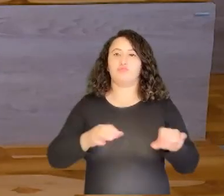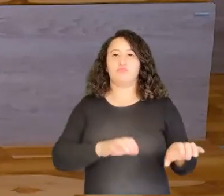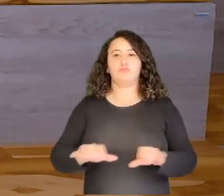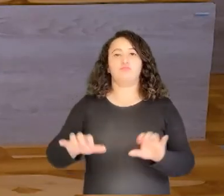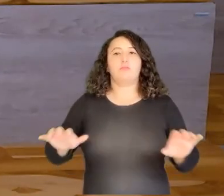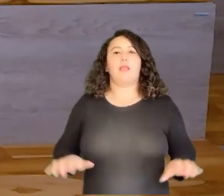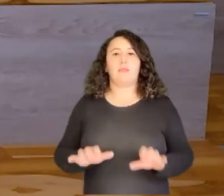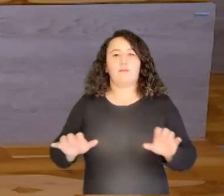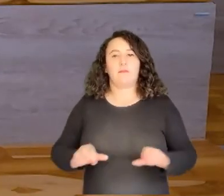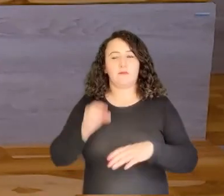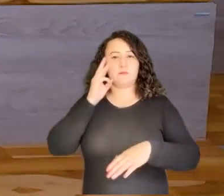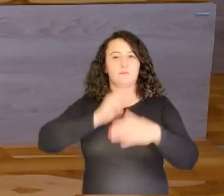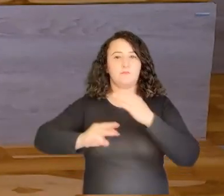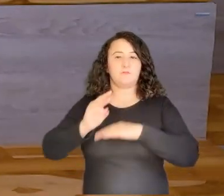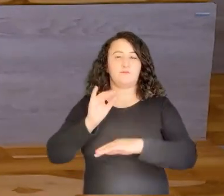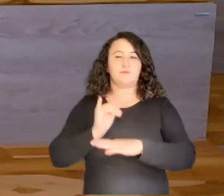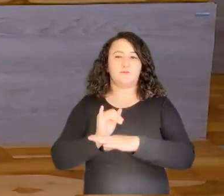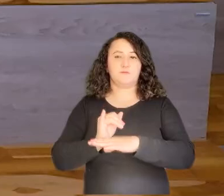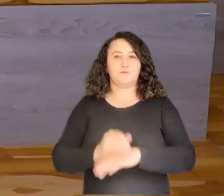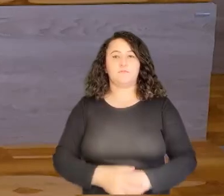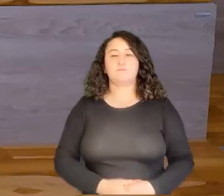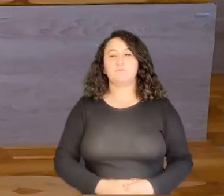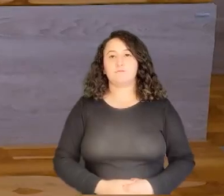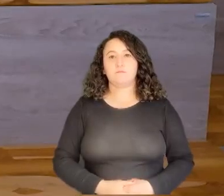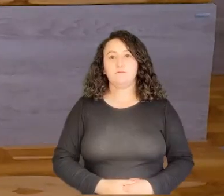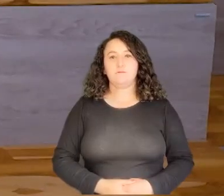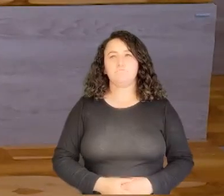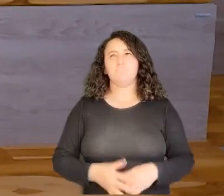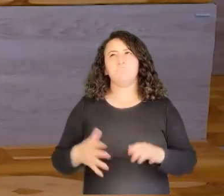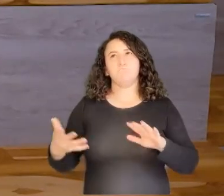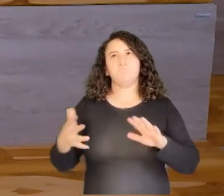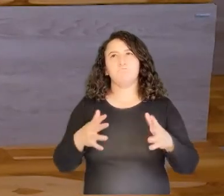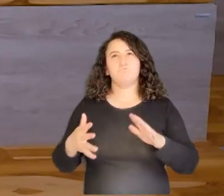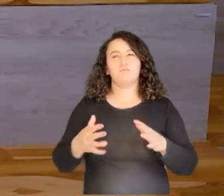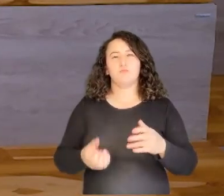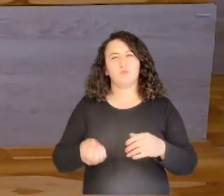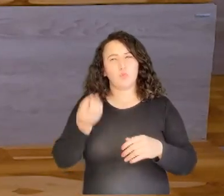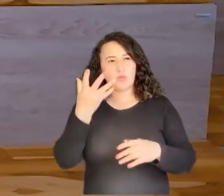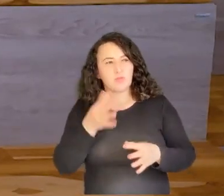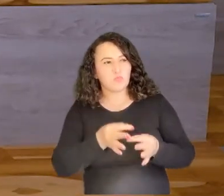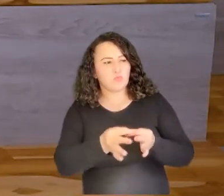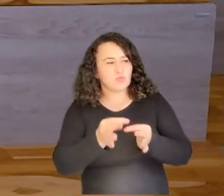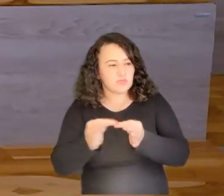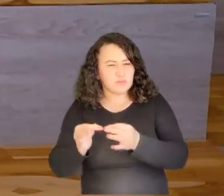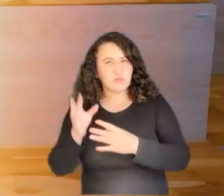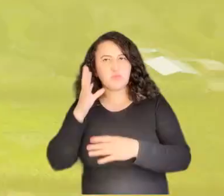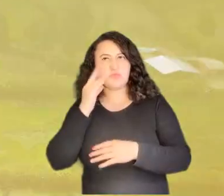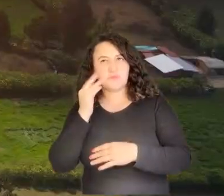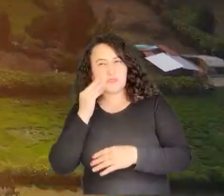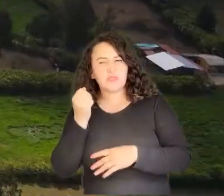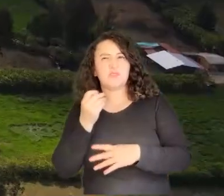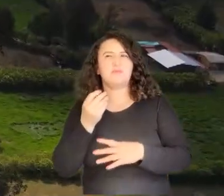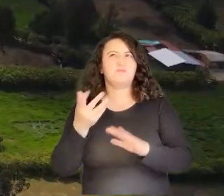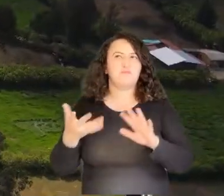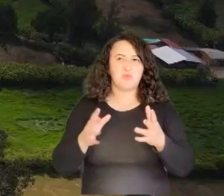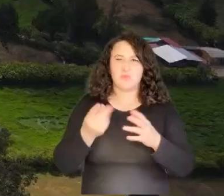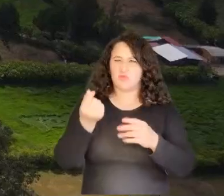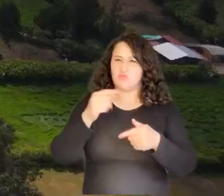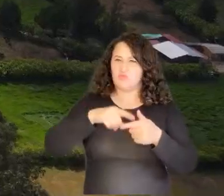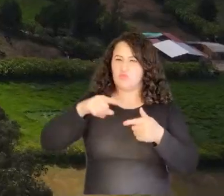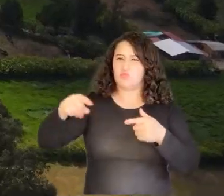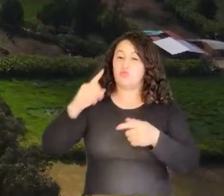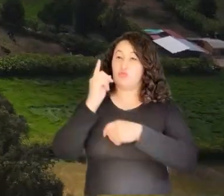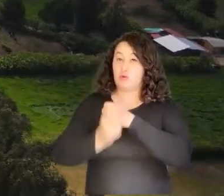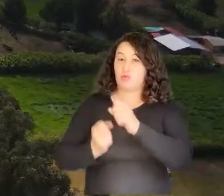misionales del instituto. ¿Hay una cifra aproximada de municipios, de experiencias a las que ya hayamos llegado en un año de trabajo?